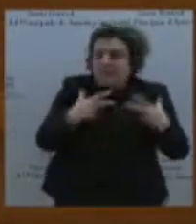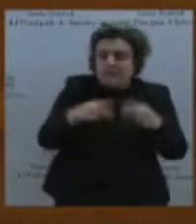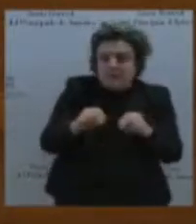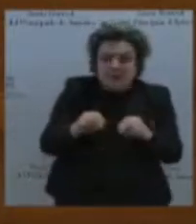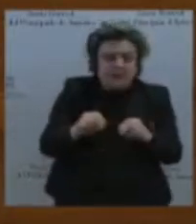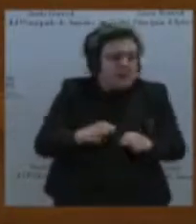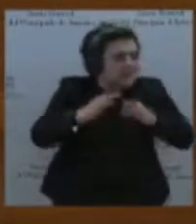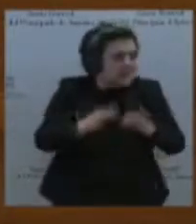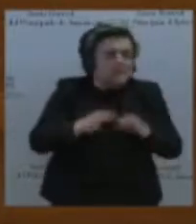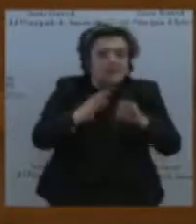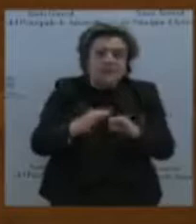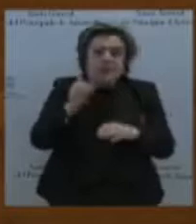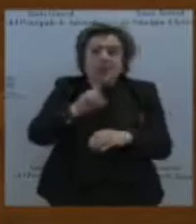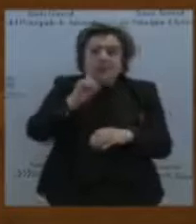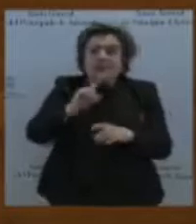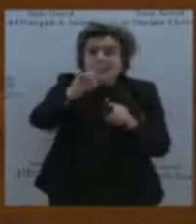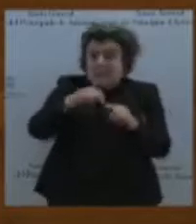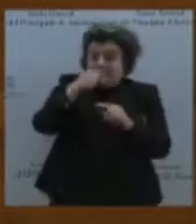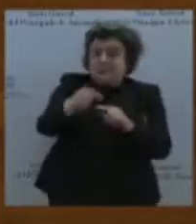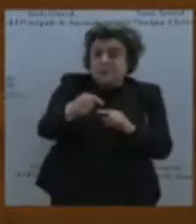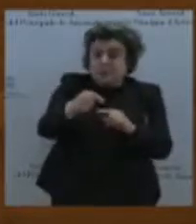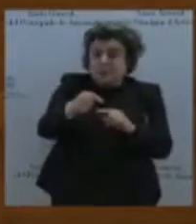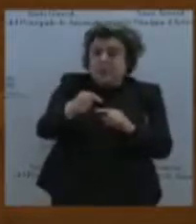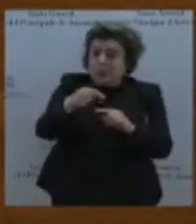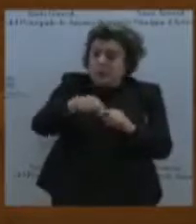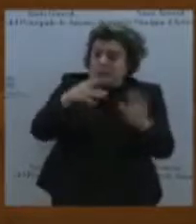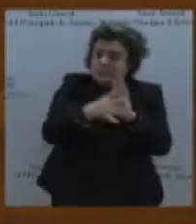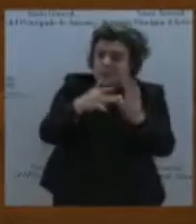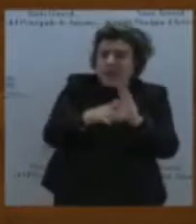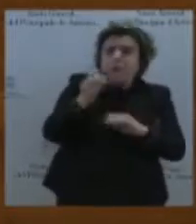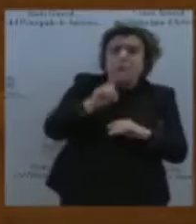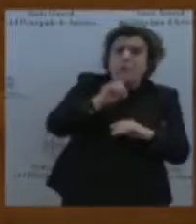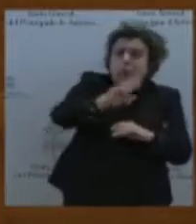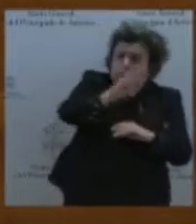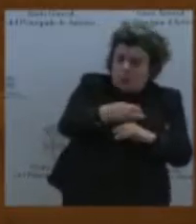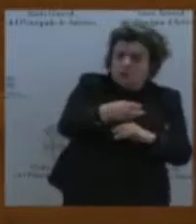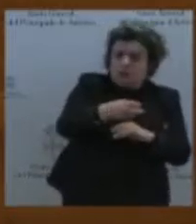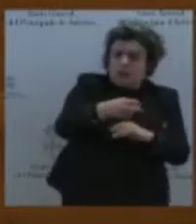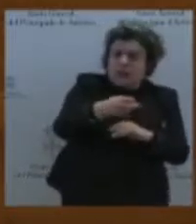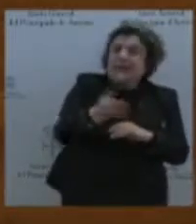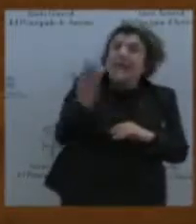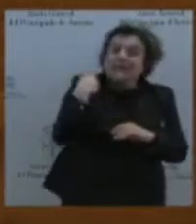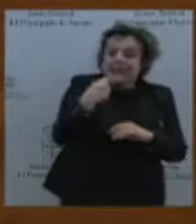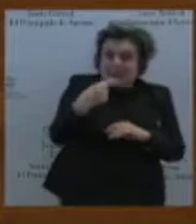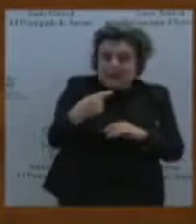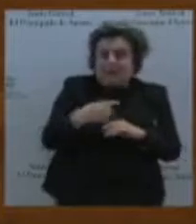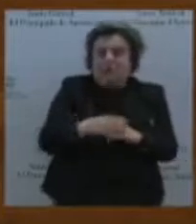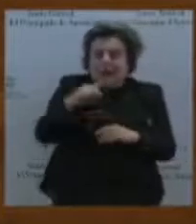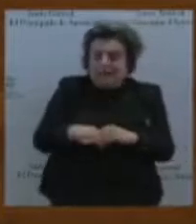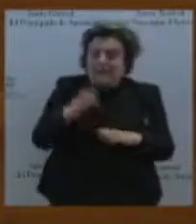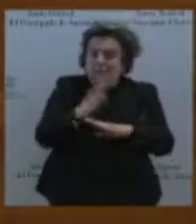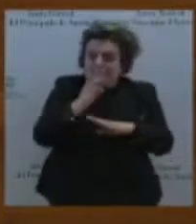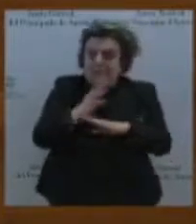voy a poner encima de la mesa otro bulo criminal que ustedes dijeron ayer aquí en sede parlamentaria y que vienen repitiendo. Respecto a su